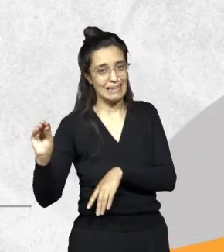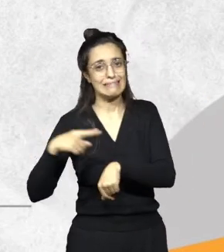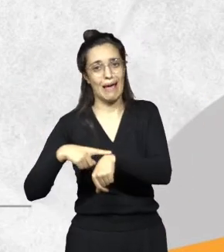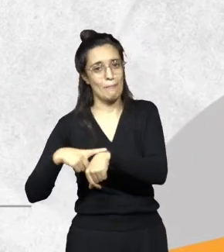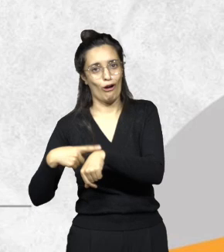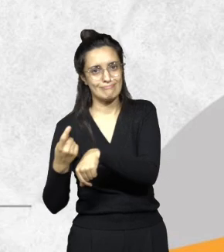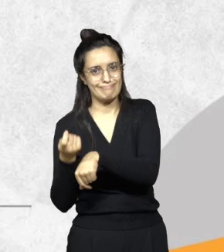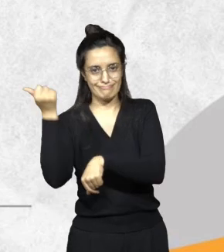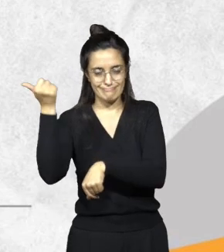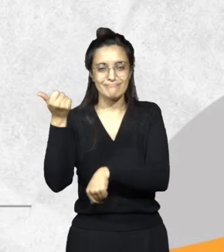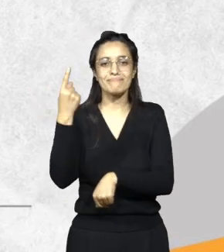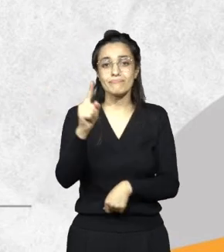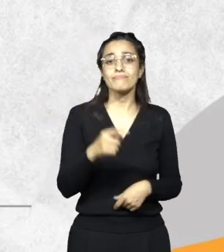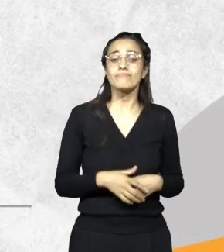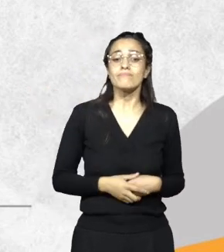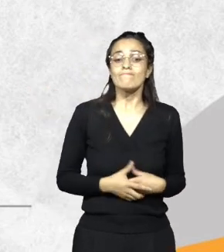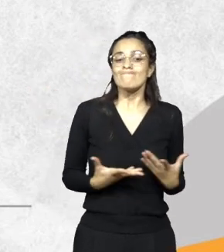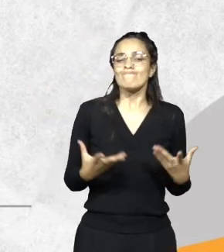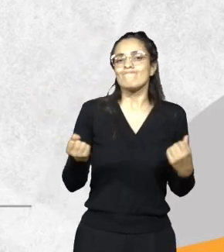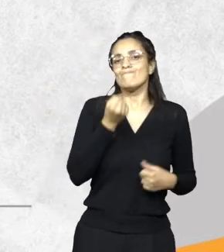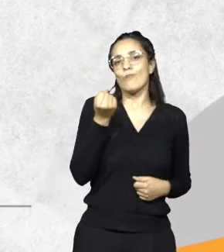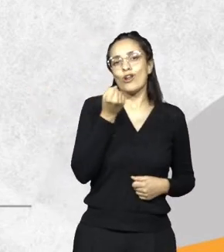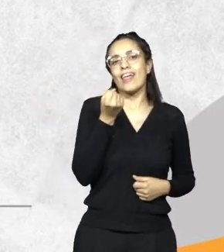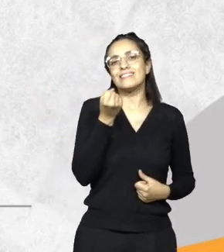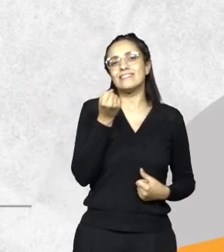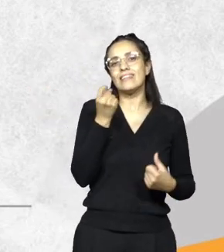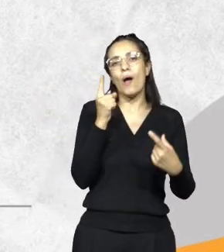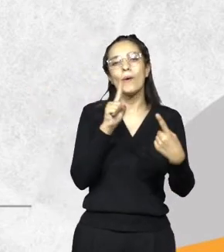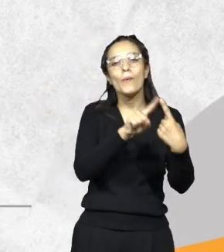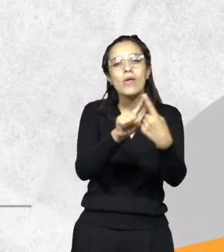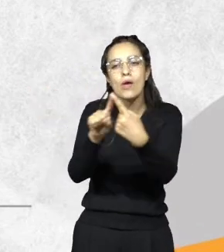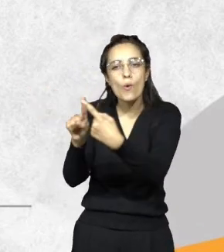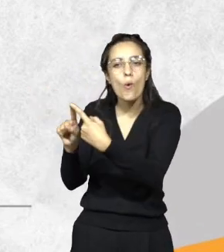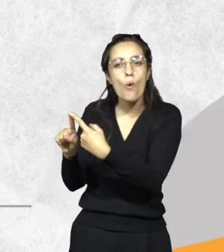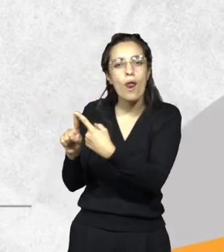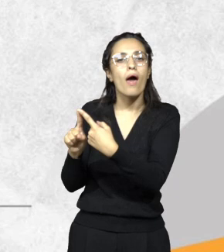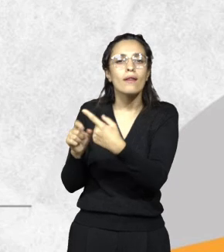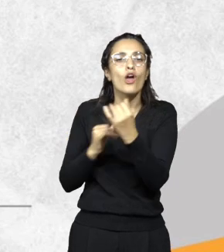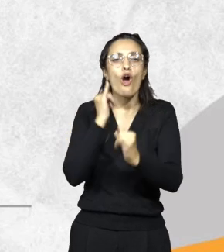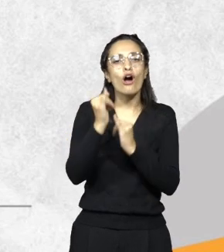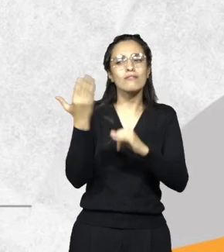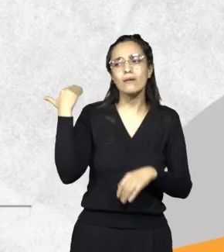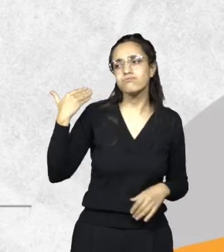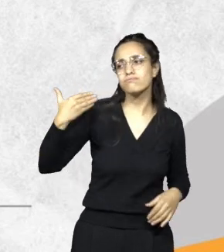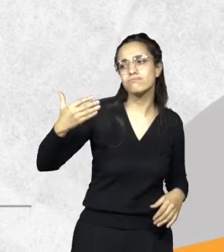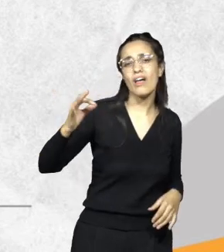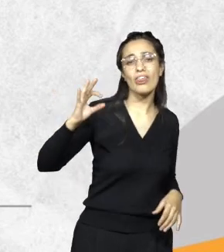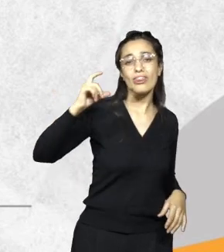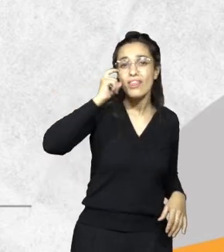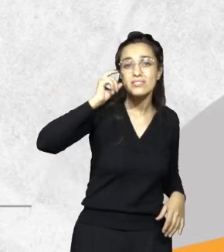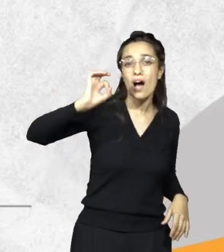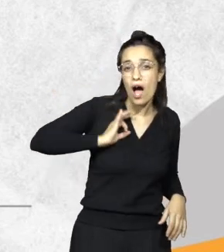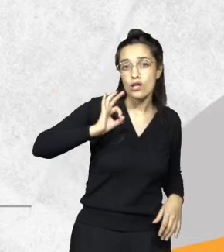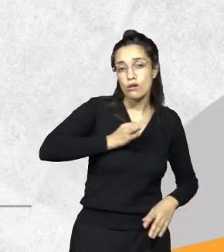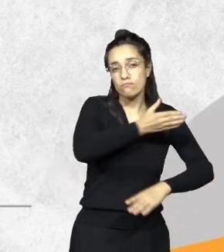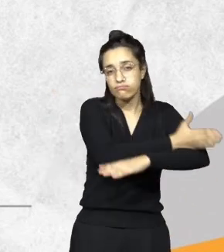esa necesidad que teníamos de vincularnos y de contarles cómo lo hicimos a través de estos 10 años, es decir, ¿por qué es tan